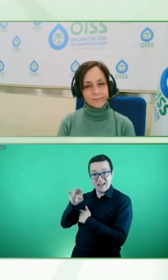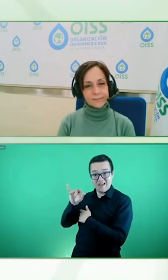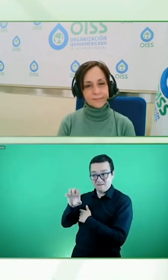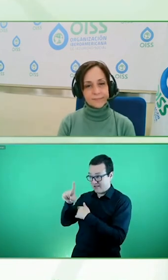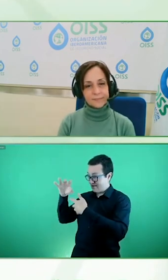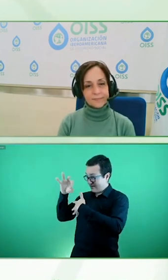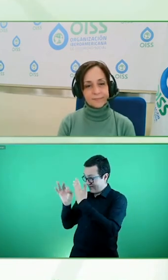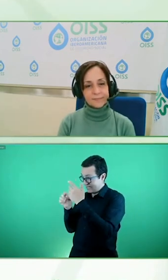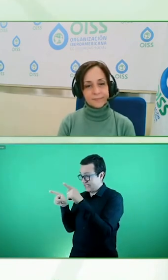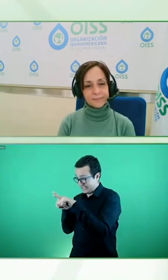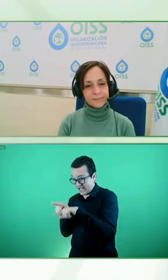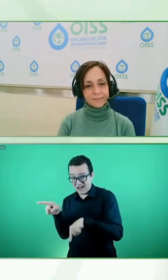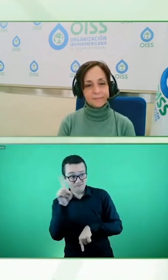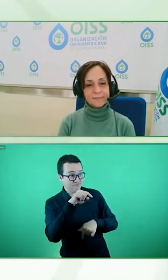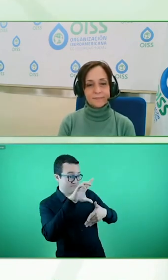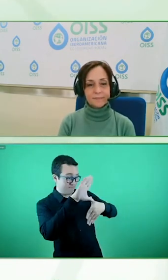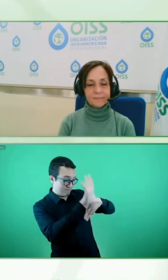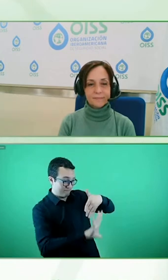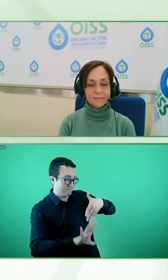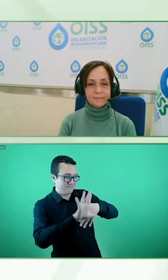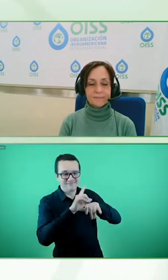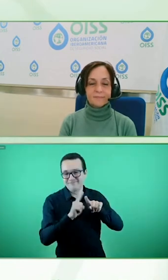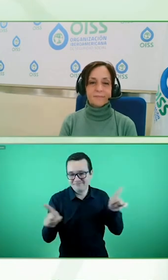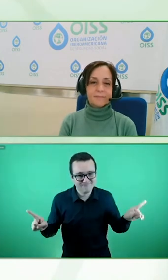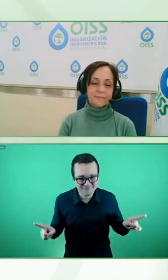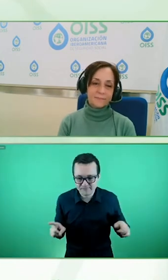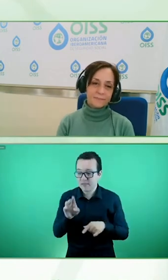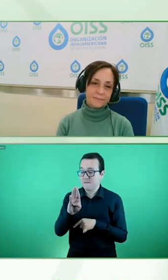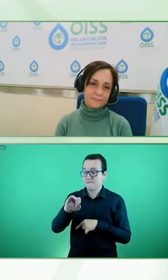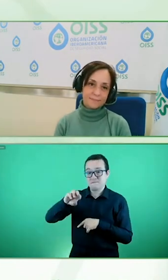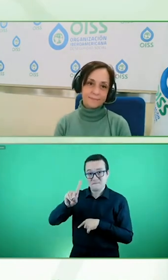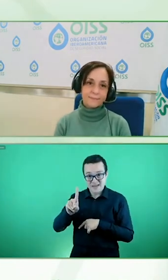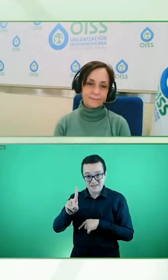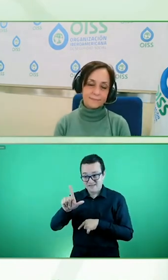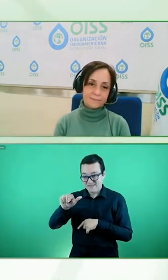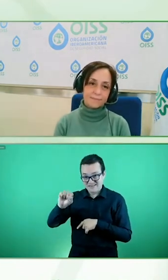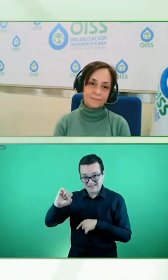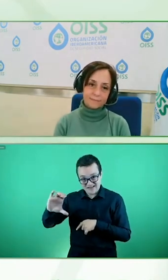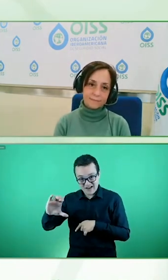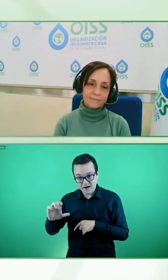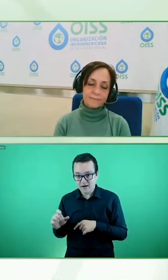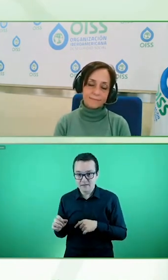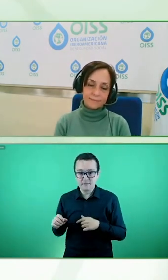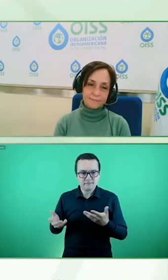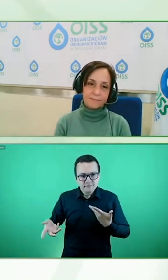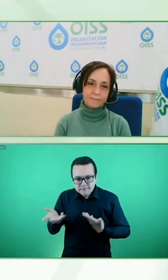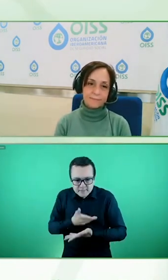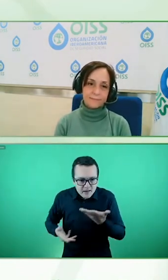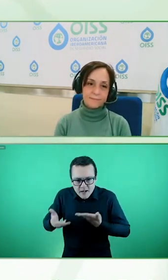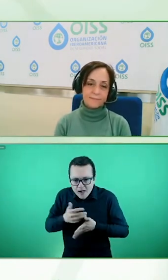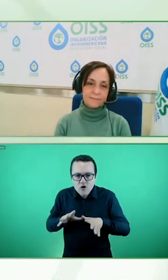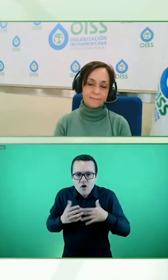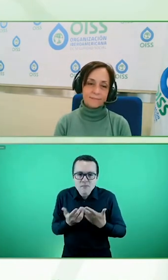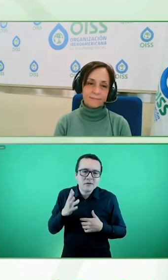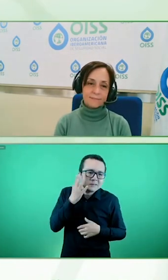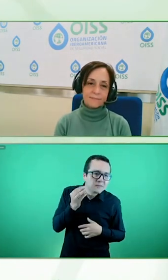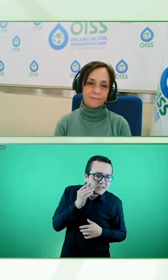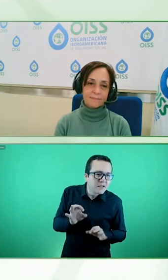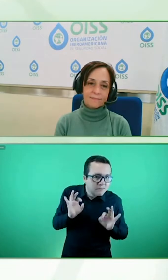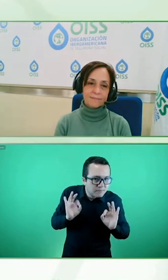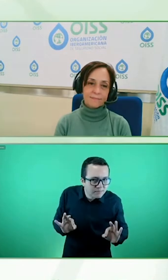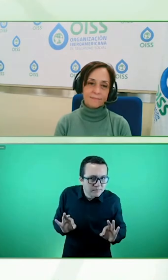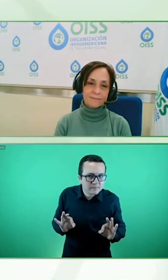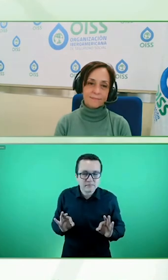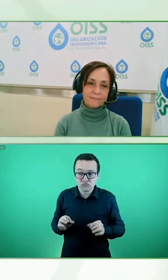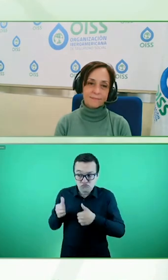un proceso de la mano del BitLab de un poco ver cuánto de nuestra experiencia es transferible cuánto es adaptable qué es lo bueno que se tiene que